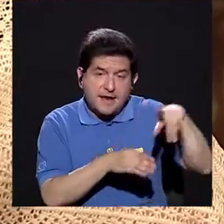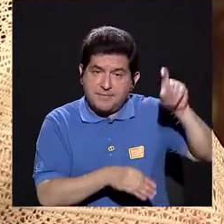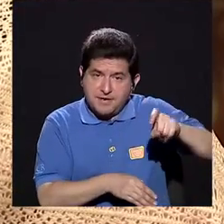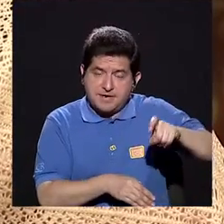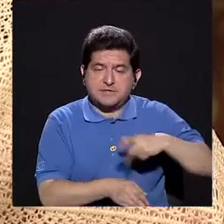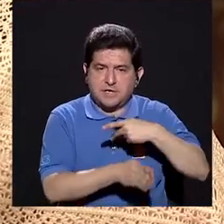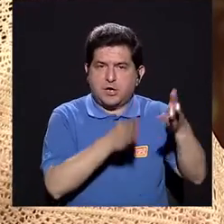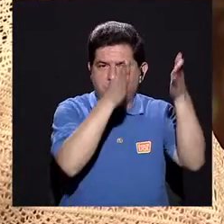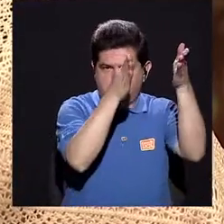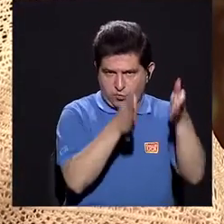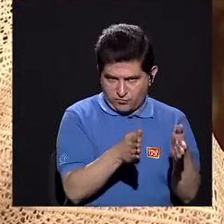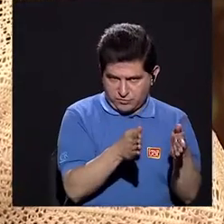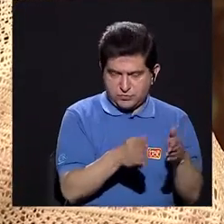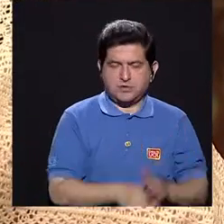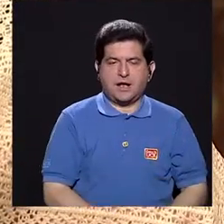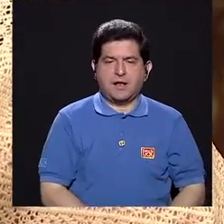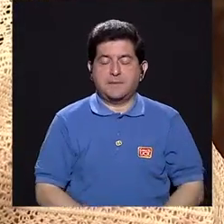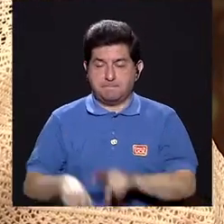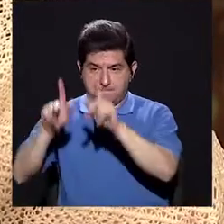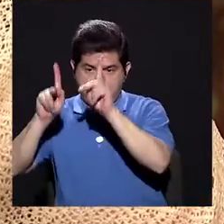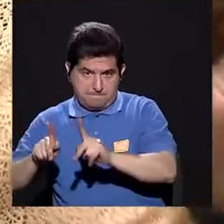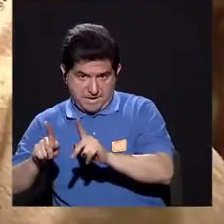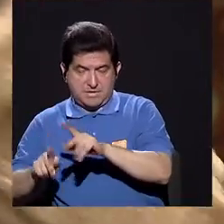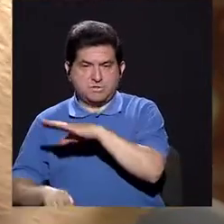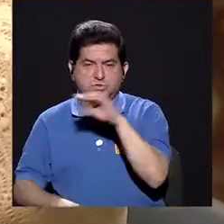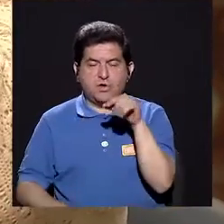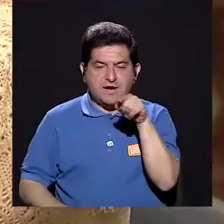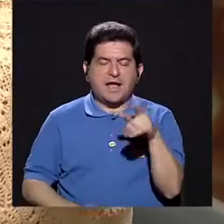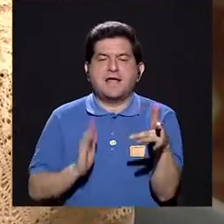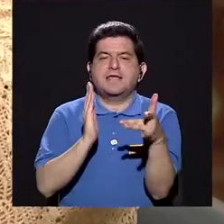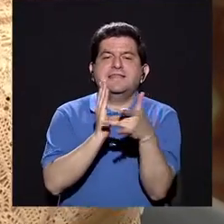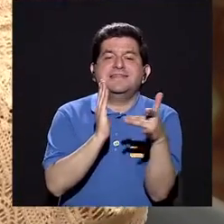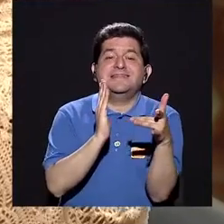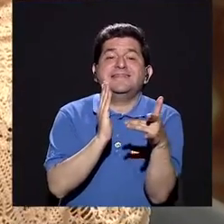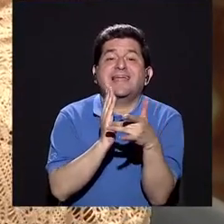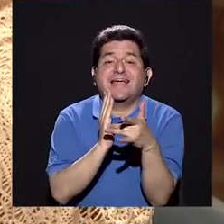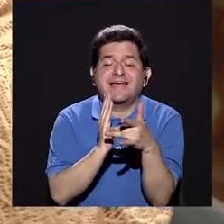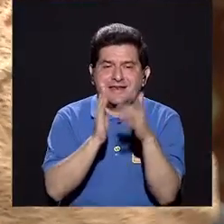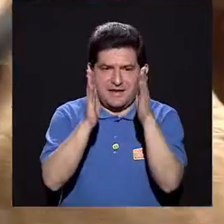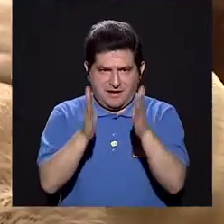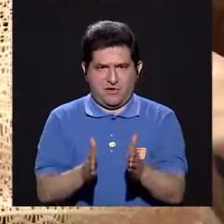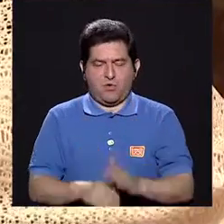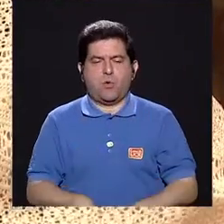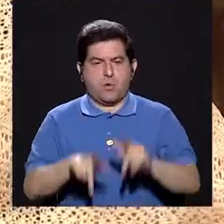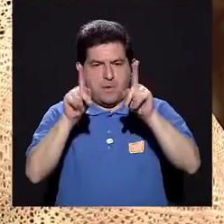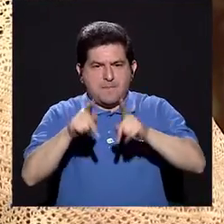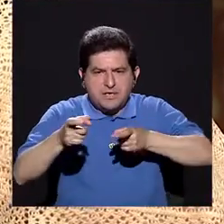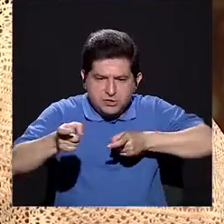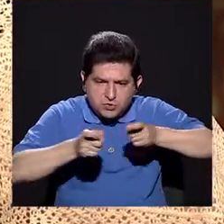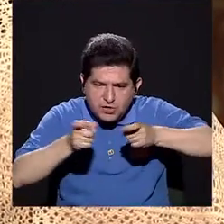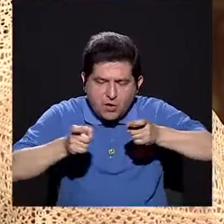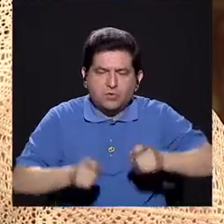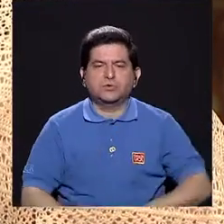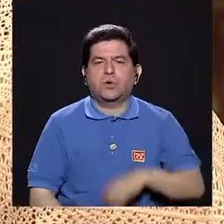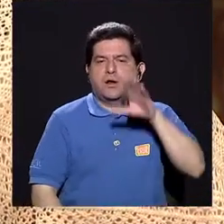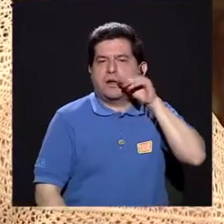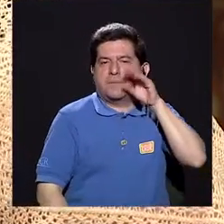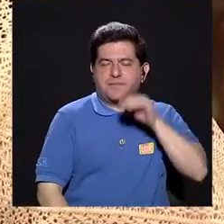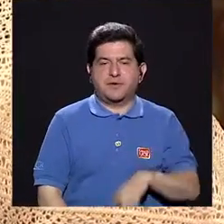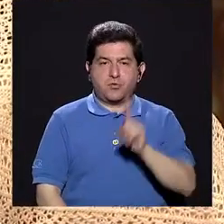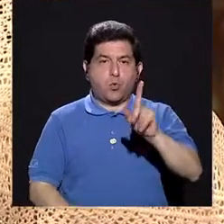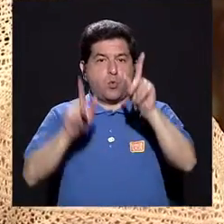estar el profesional, el usuario y el técnico, que es quien va a manejar al perro.